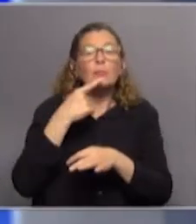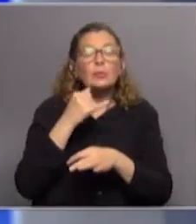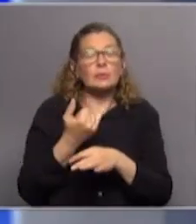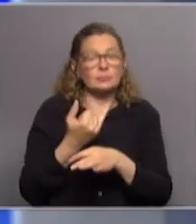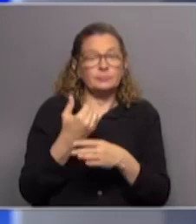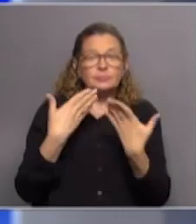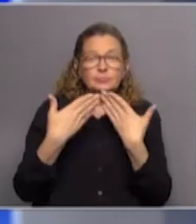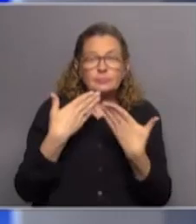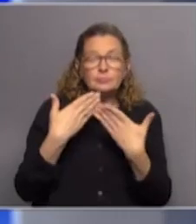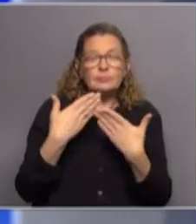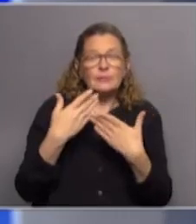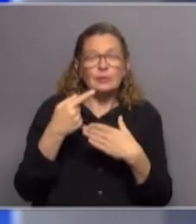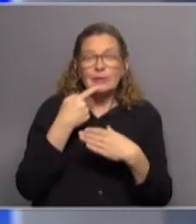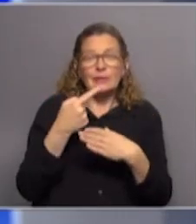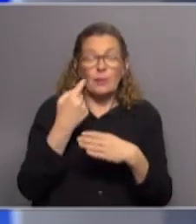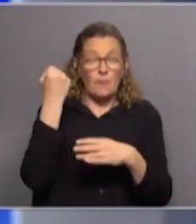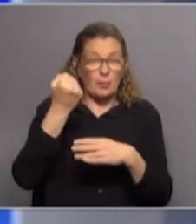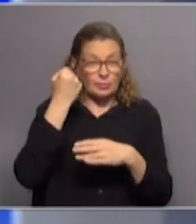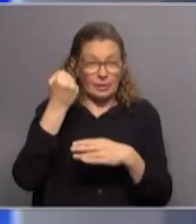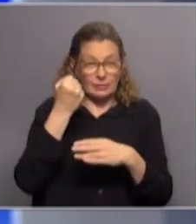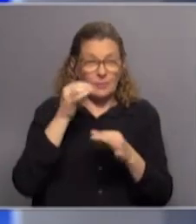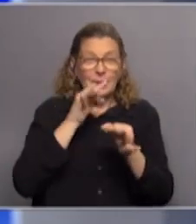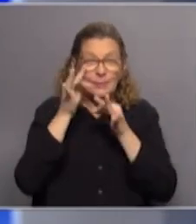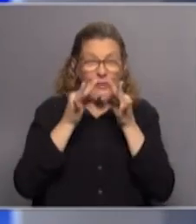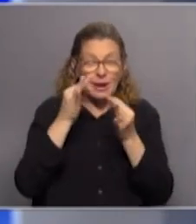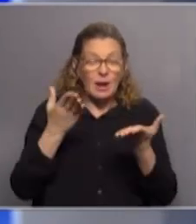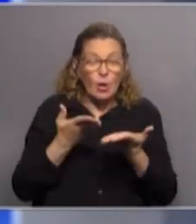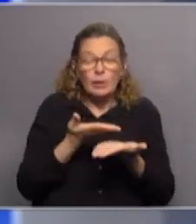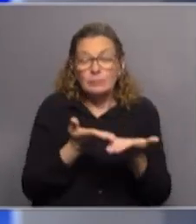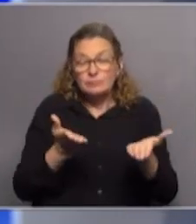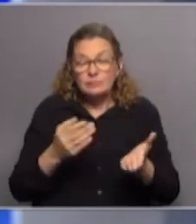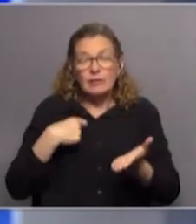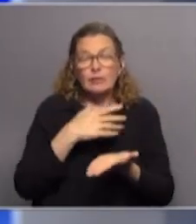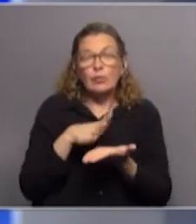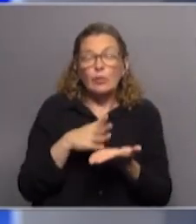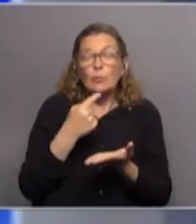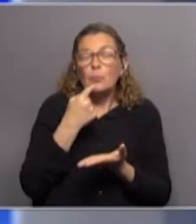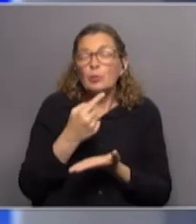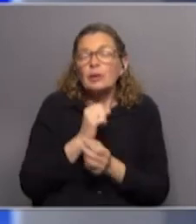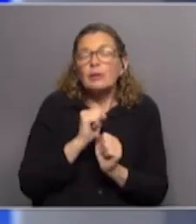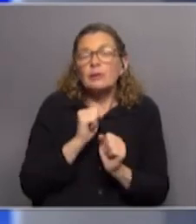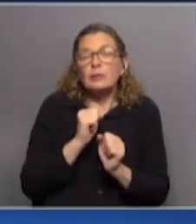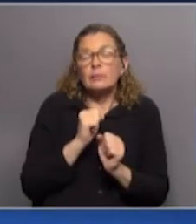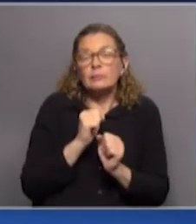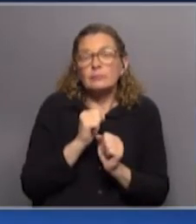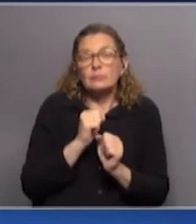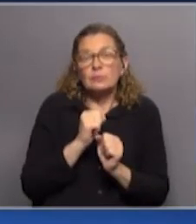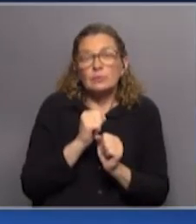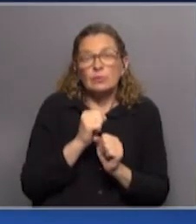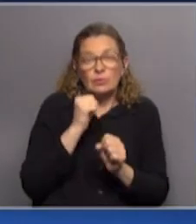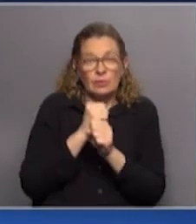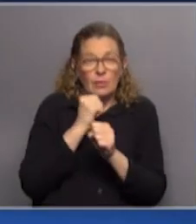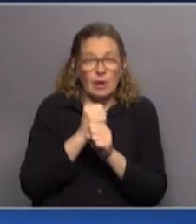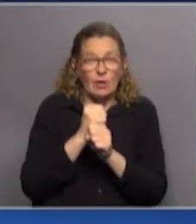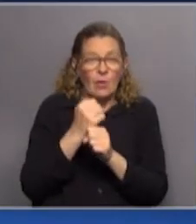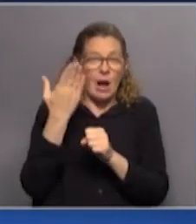hablar de los que consideras principales para explicar este momento, ¿cuáles nos podés mencionar? Las malas gestiones anteriores.